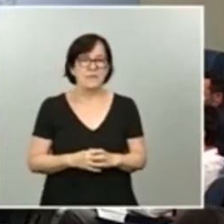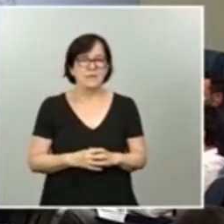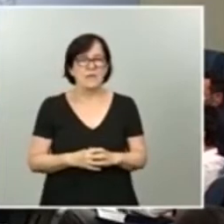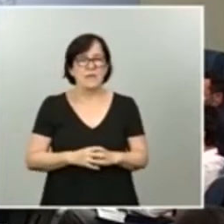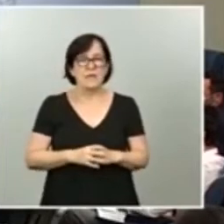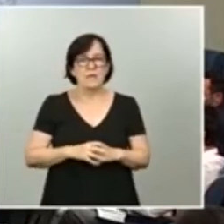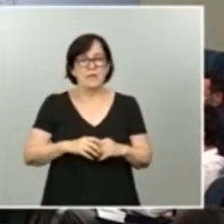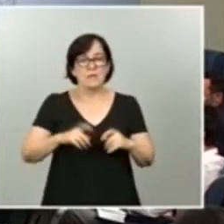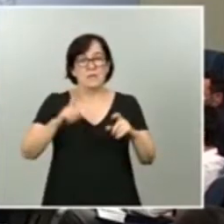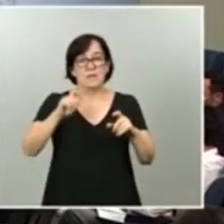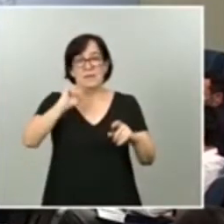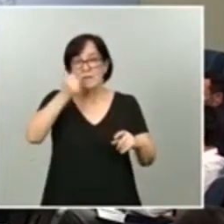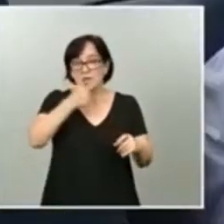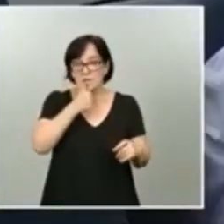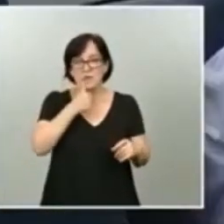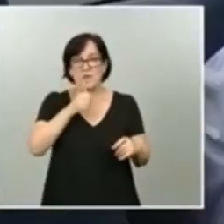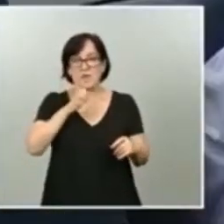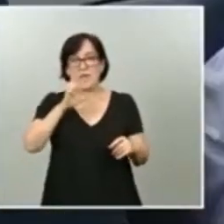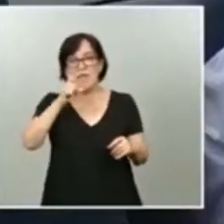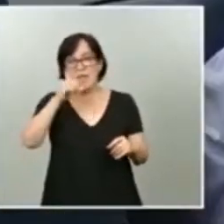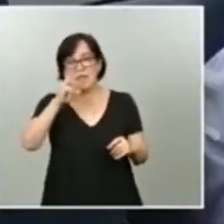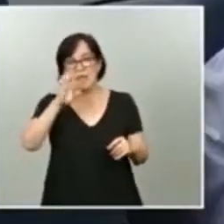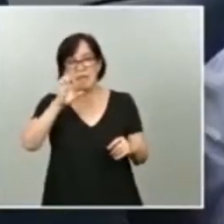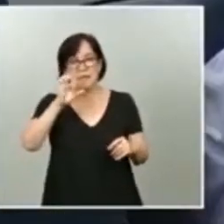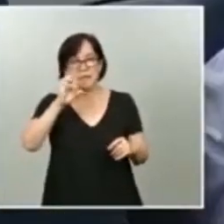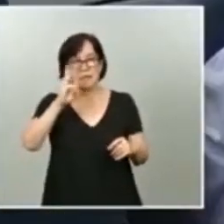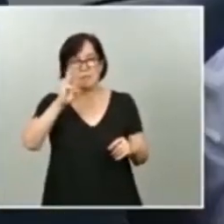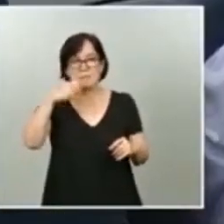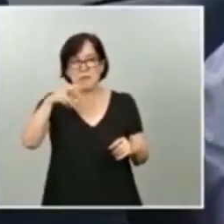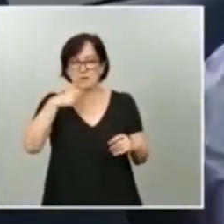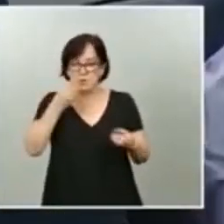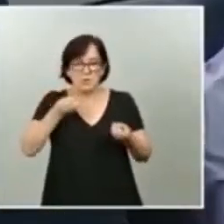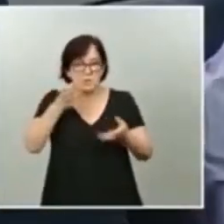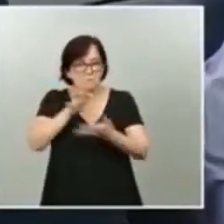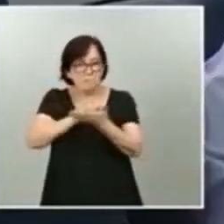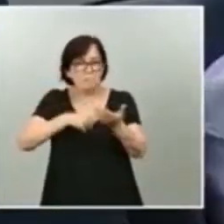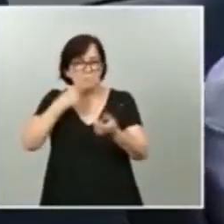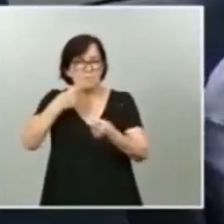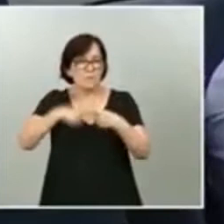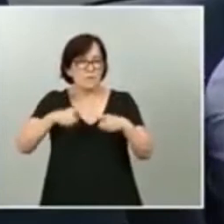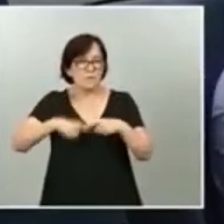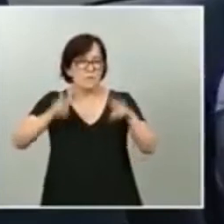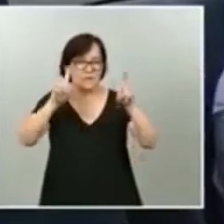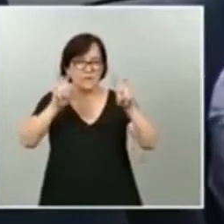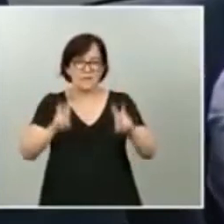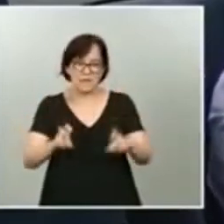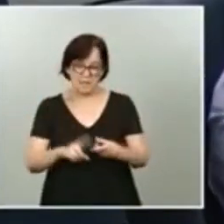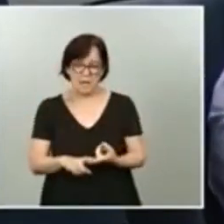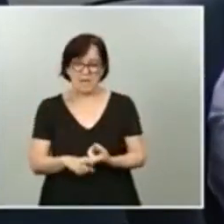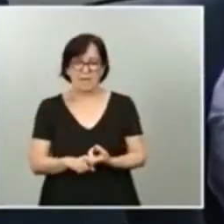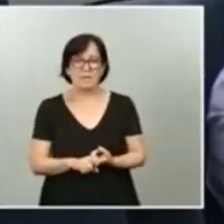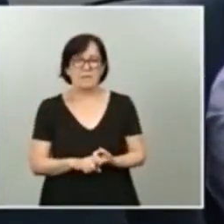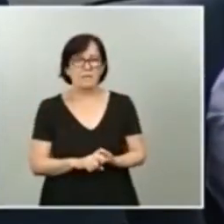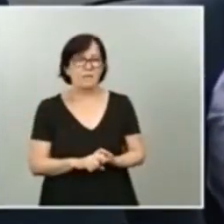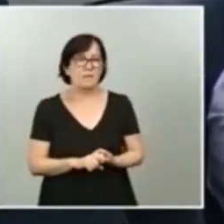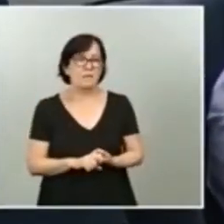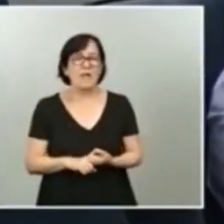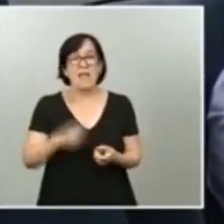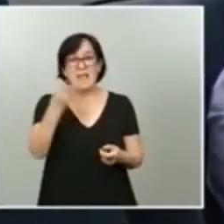el español. Los dos han revelado estos días distintos temas, entre ellos que el dinero